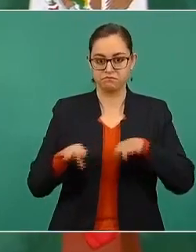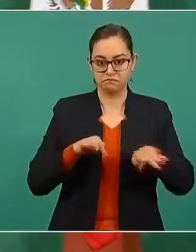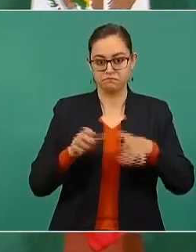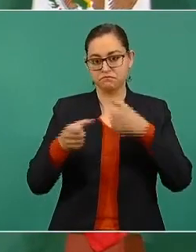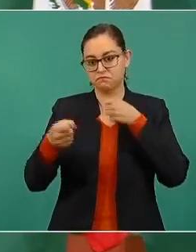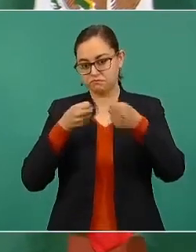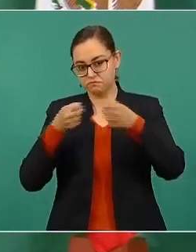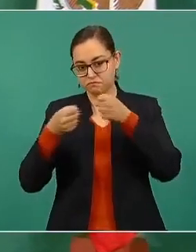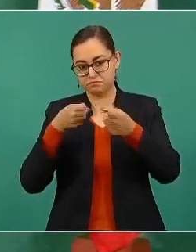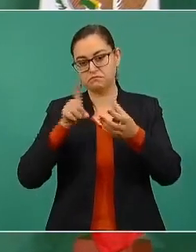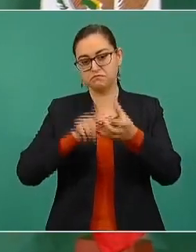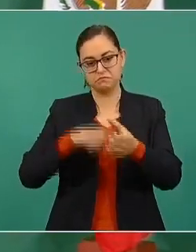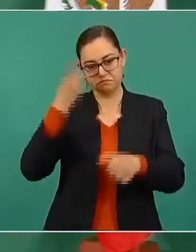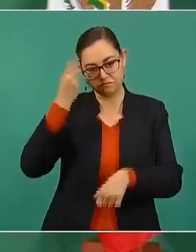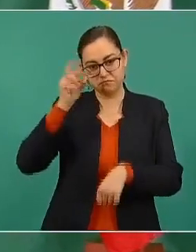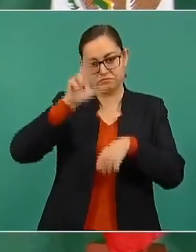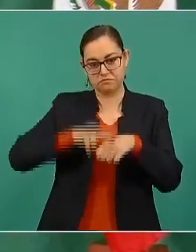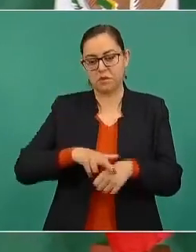jornada.